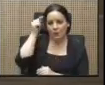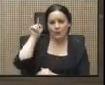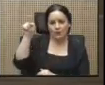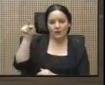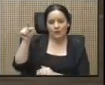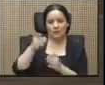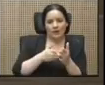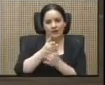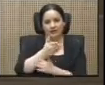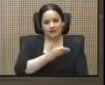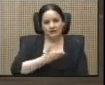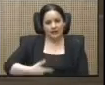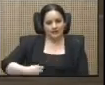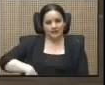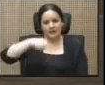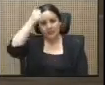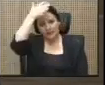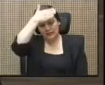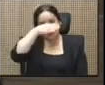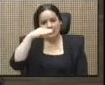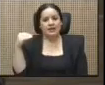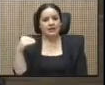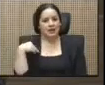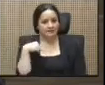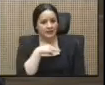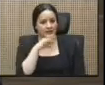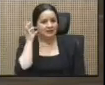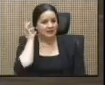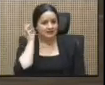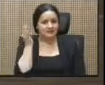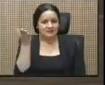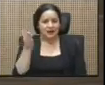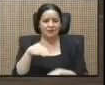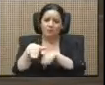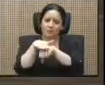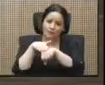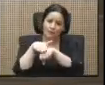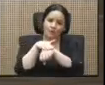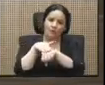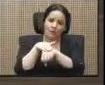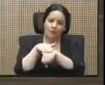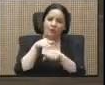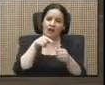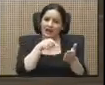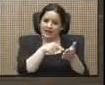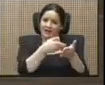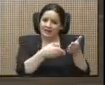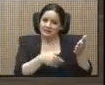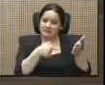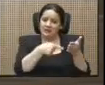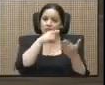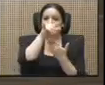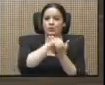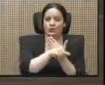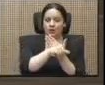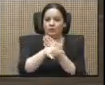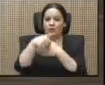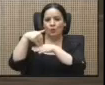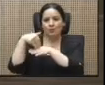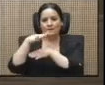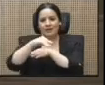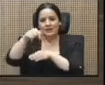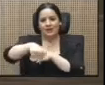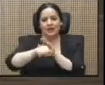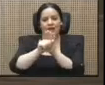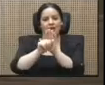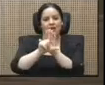del señor presidente, la señora ministra, que por favor este proyecto sea convocado para que